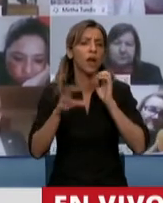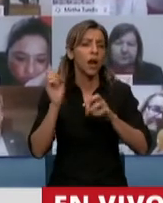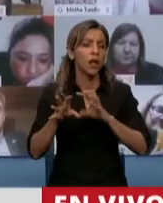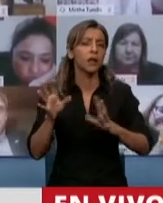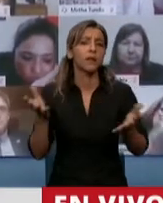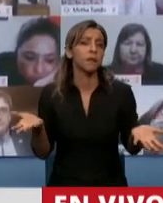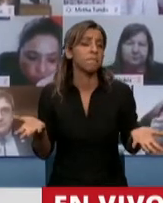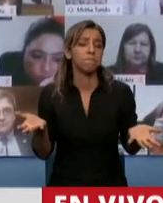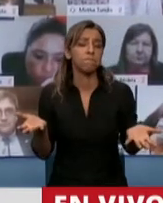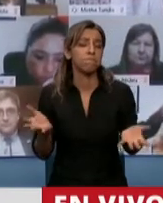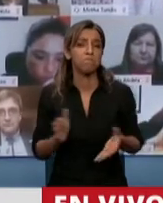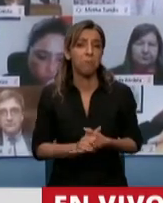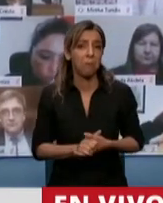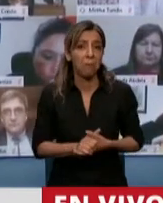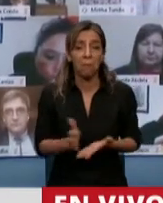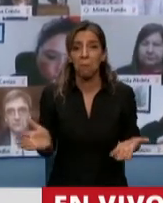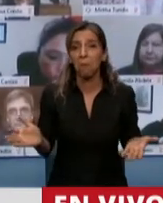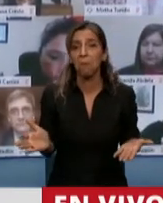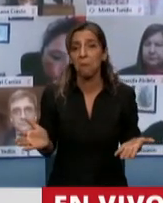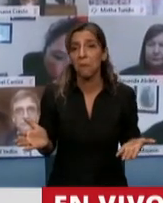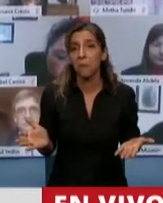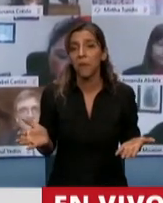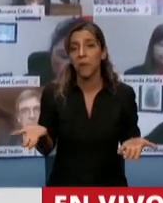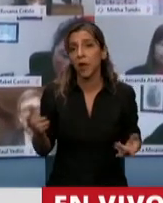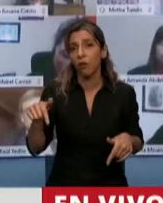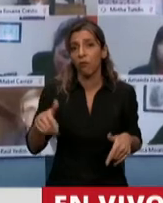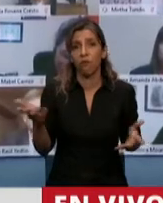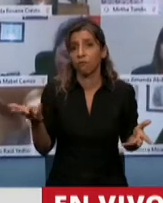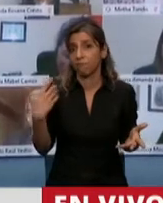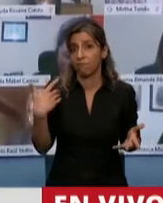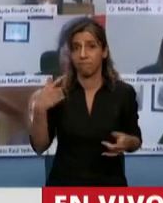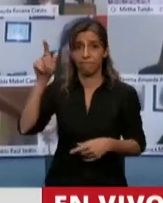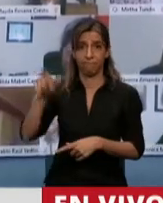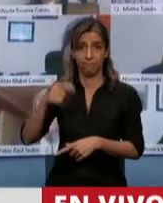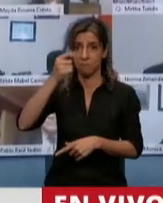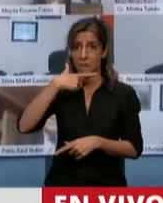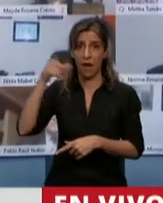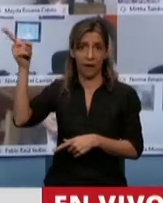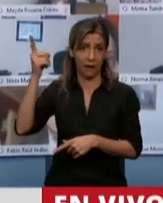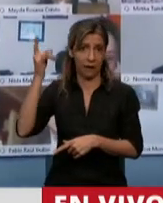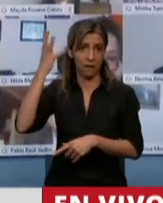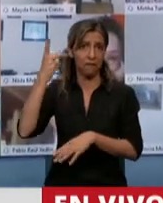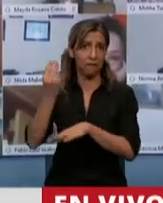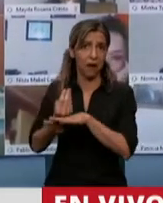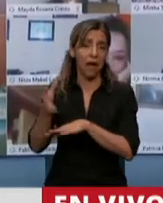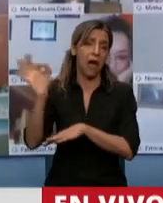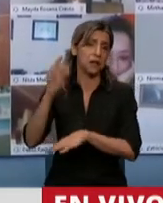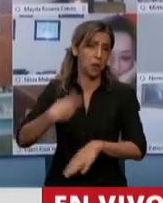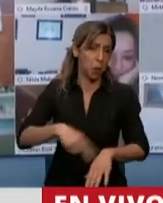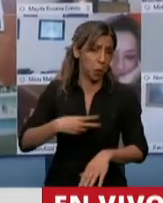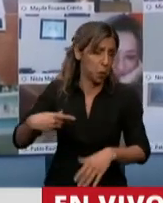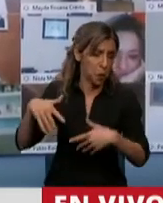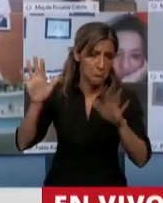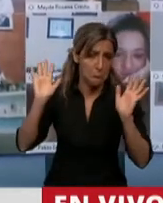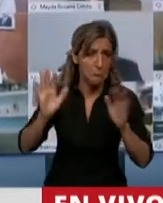que de manera virtual Mauricio Macri desde Francia o de Suiza le esté